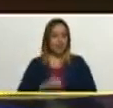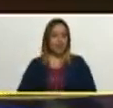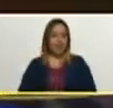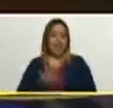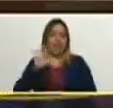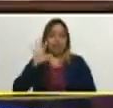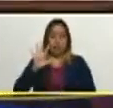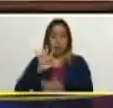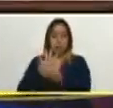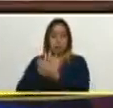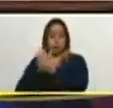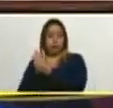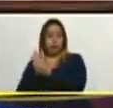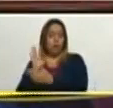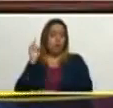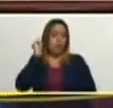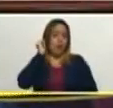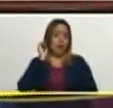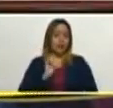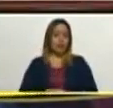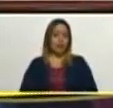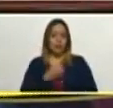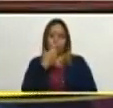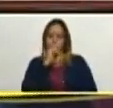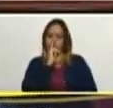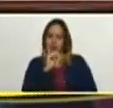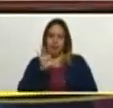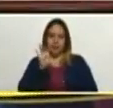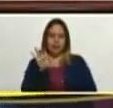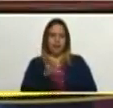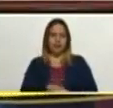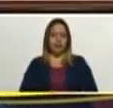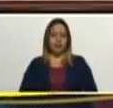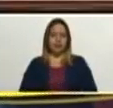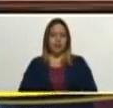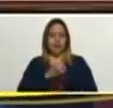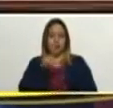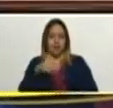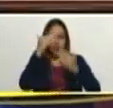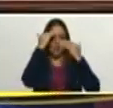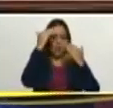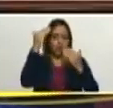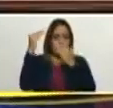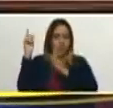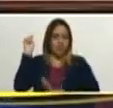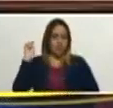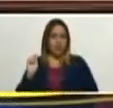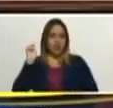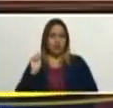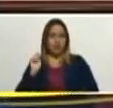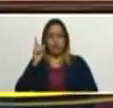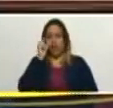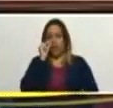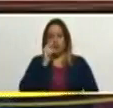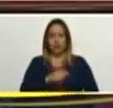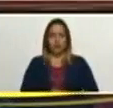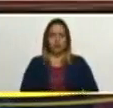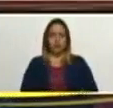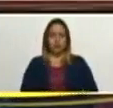noticia para nuestro país. Igualmente quiero saludar a los diputados que